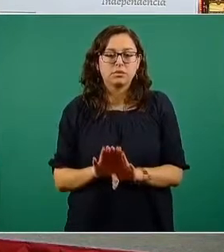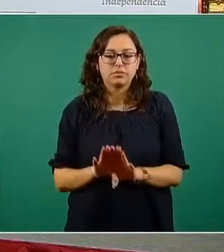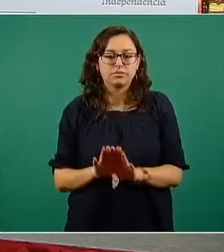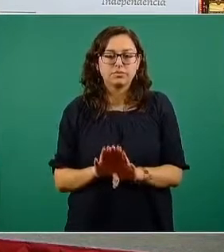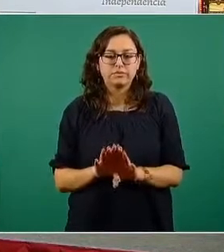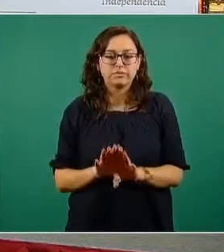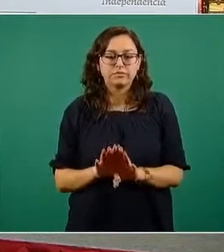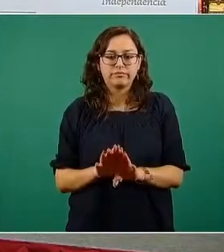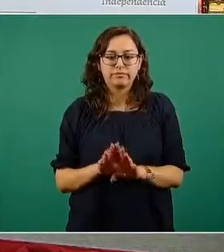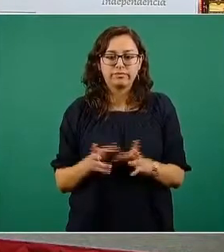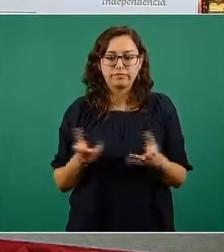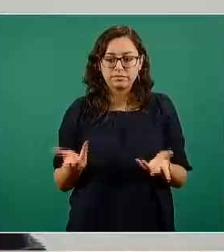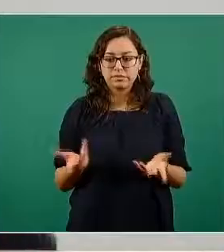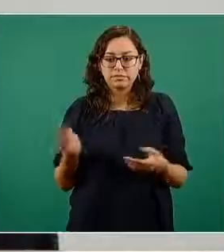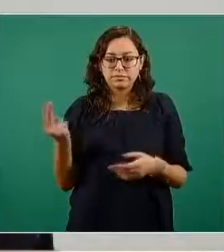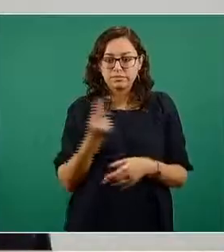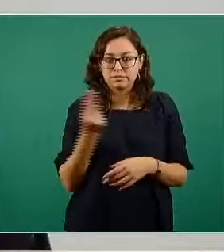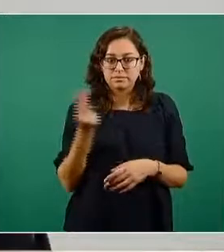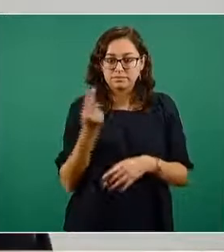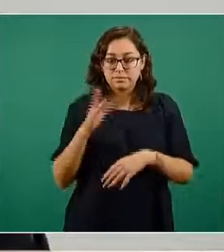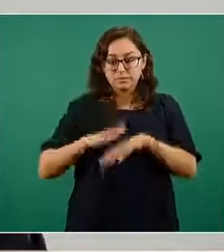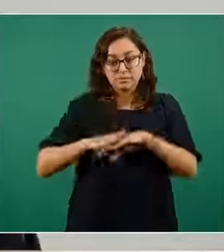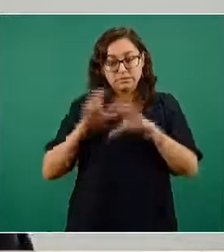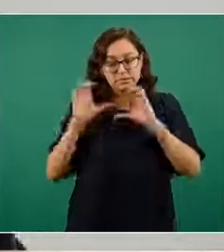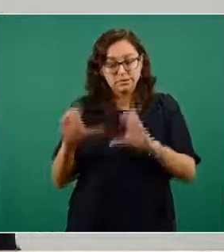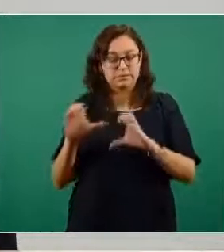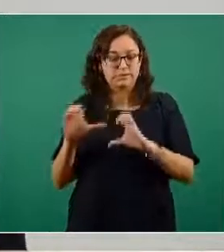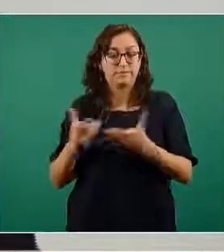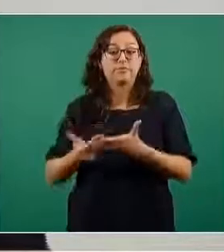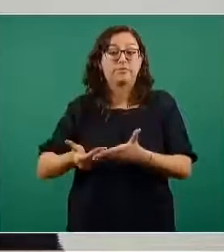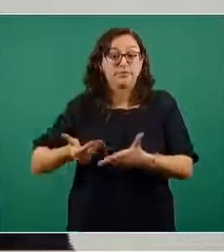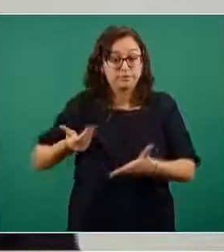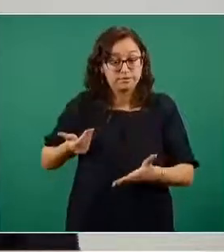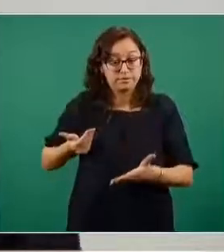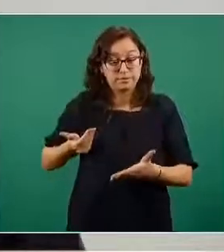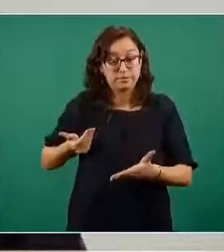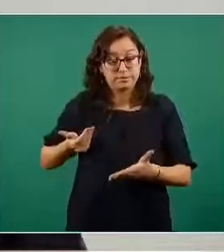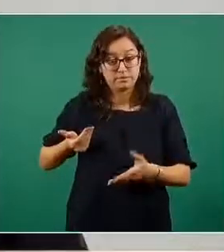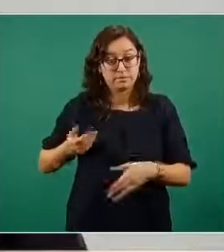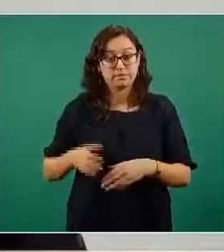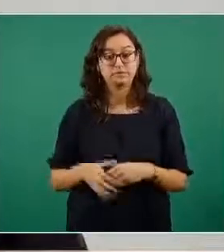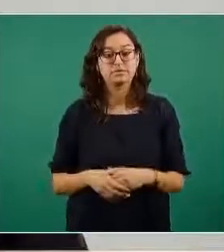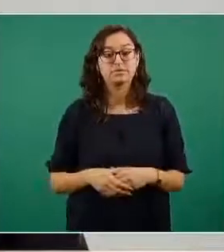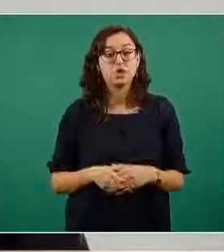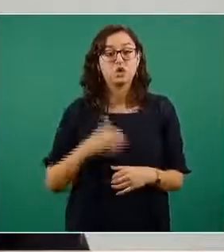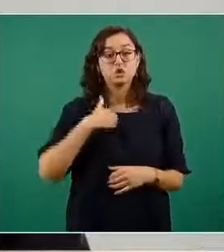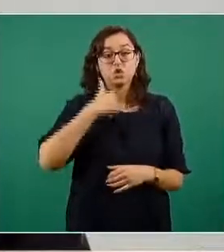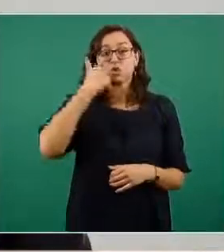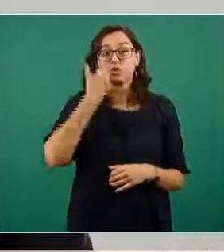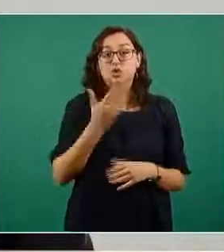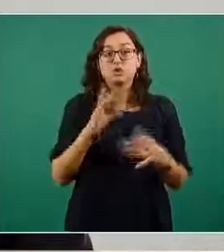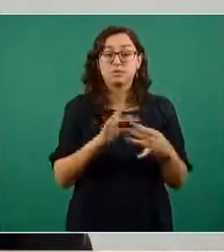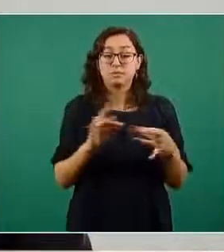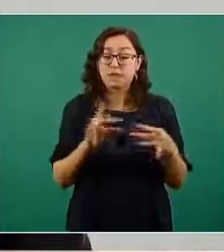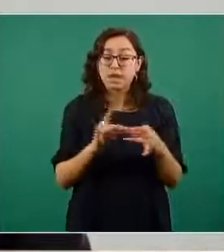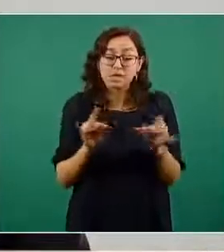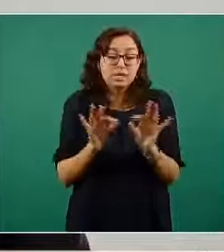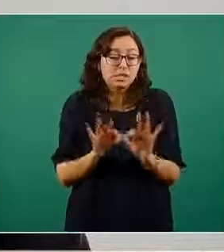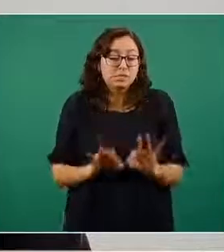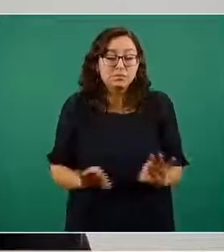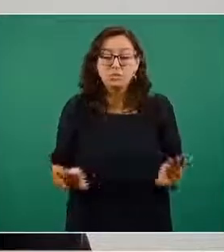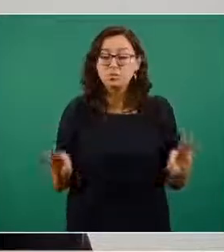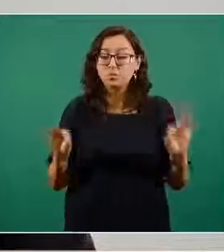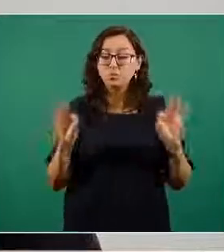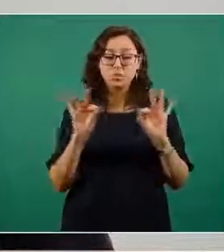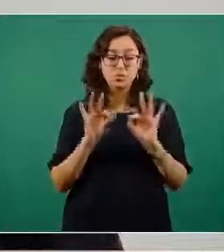universalizar las medidas de prevención y quisiera señalar la importancia de lo que se ha